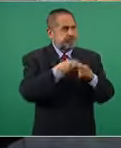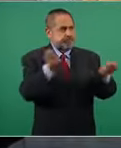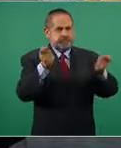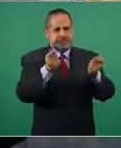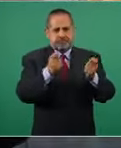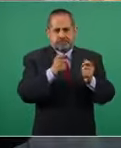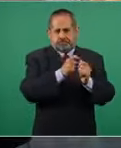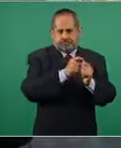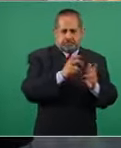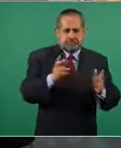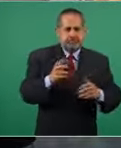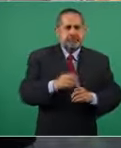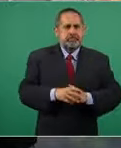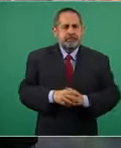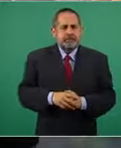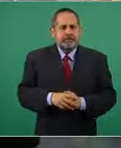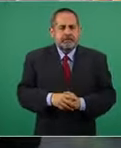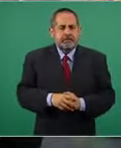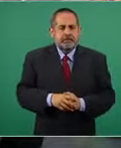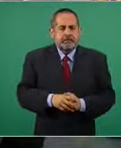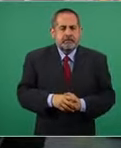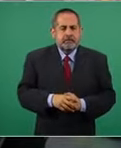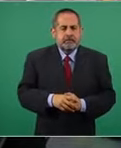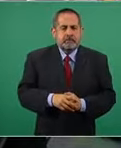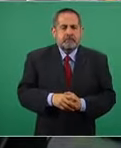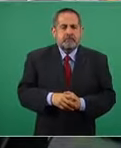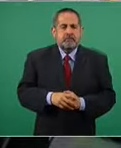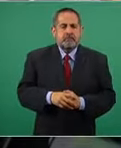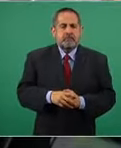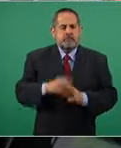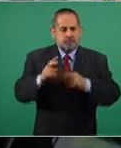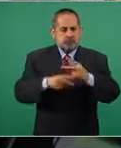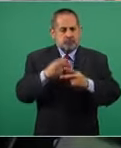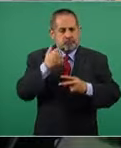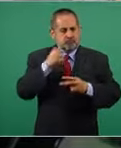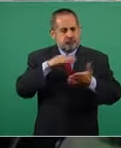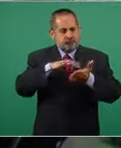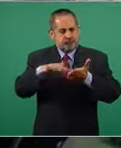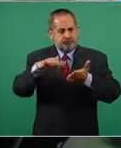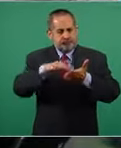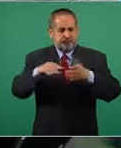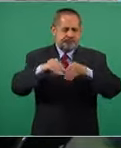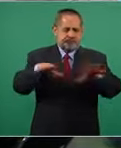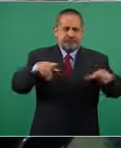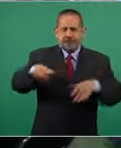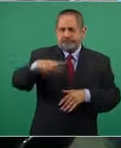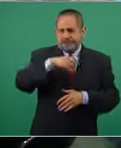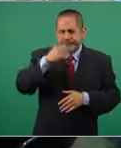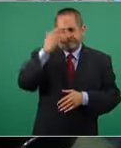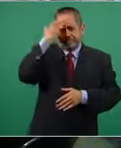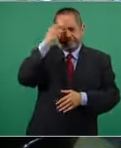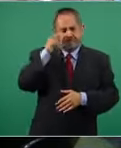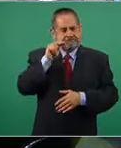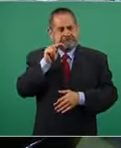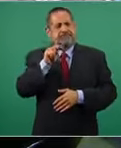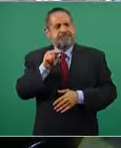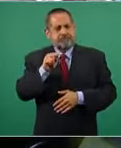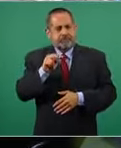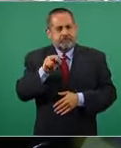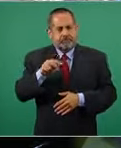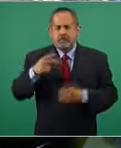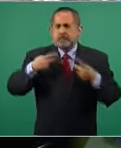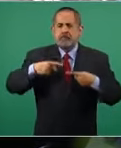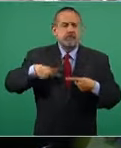y quiero leerla para que los